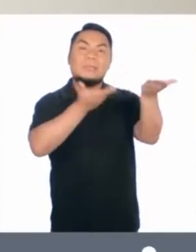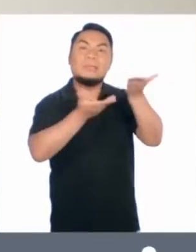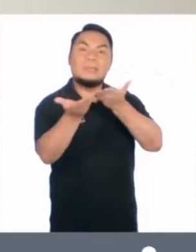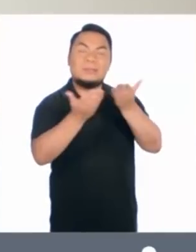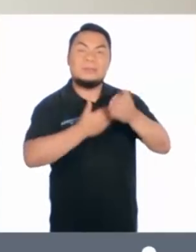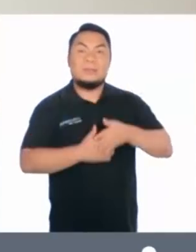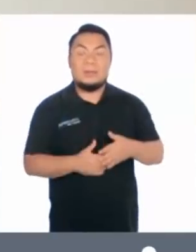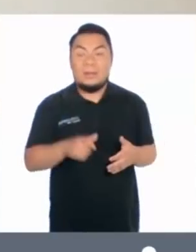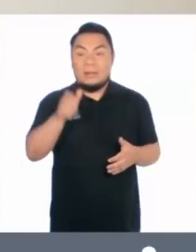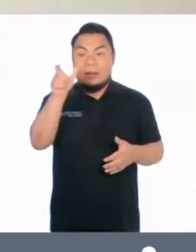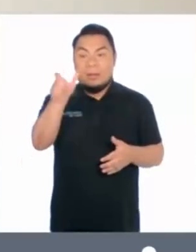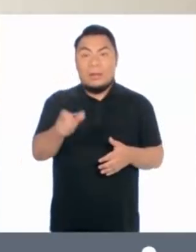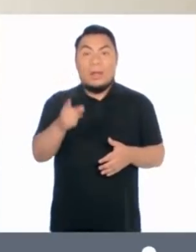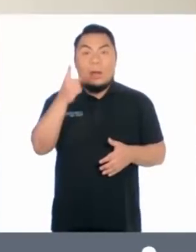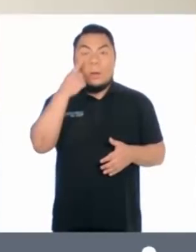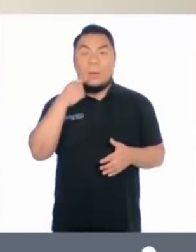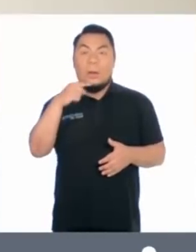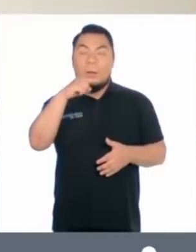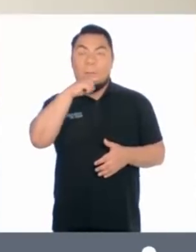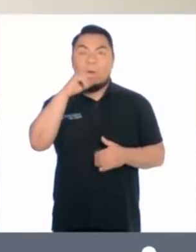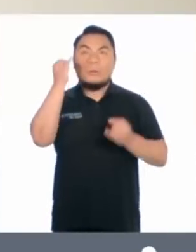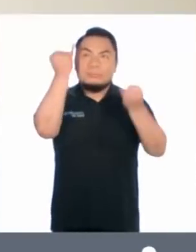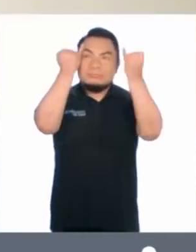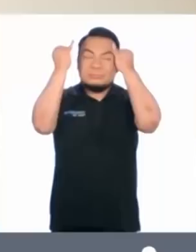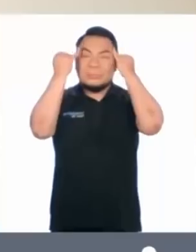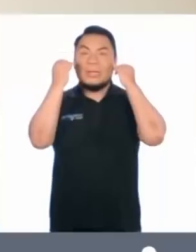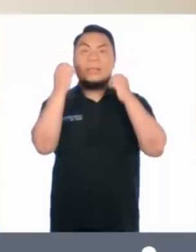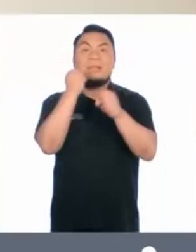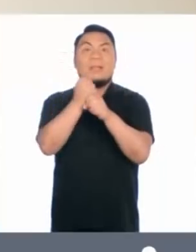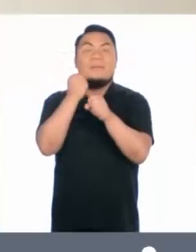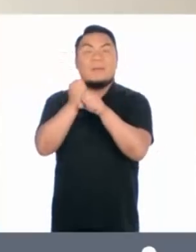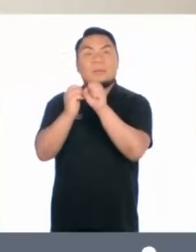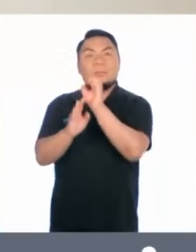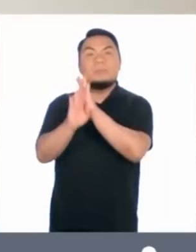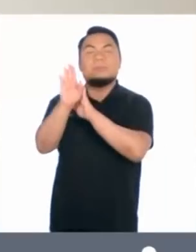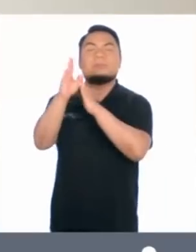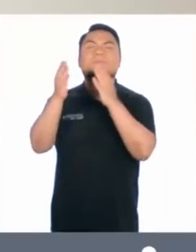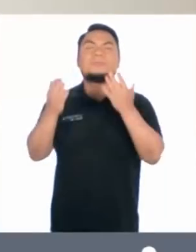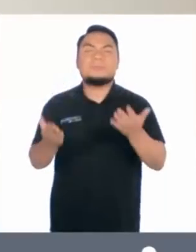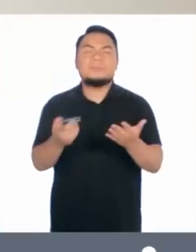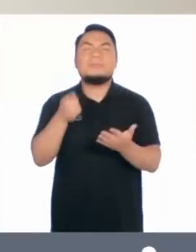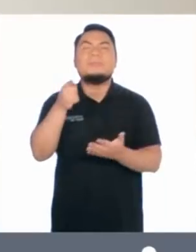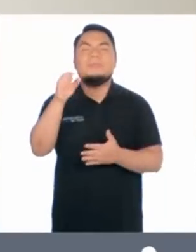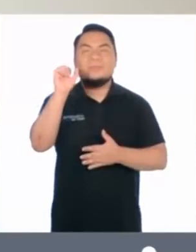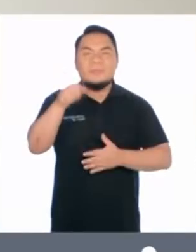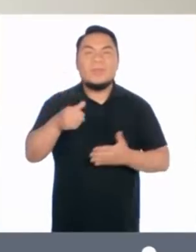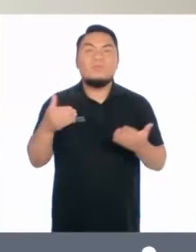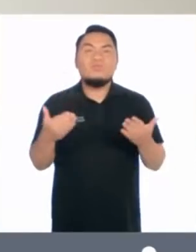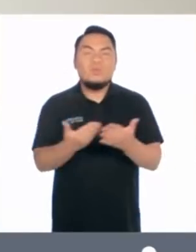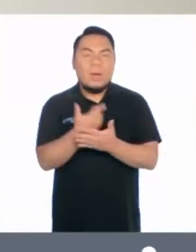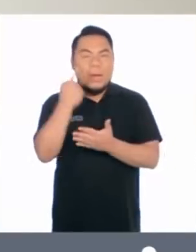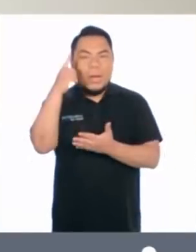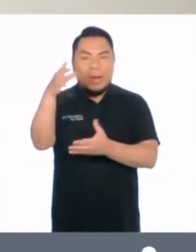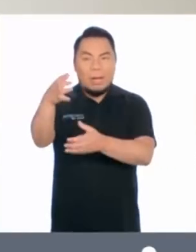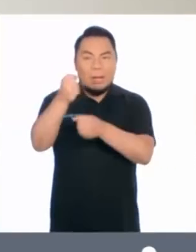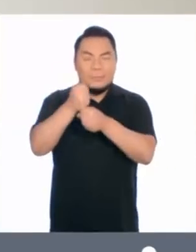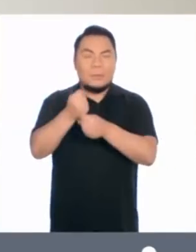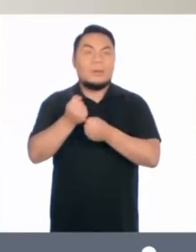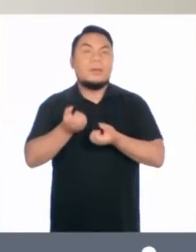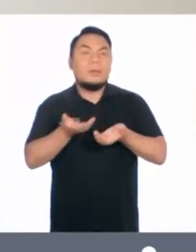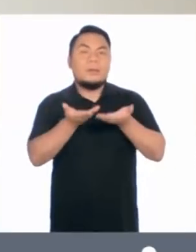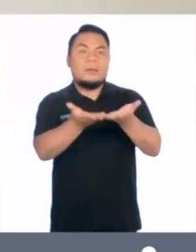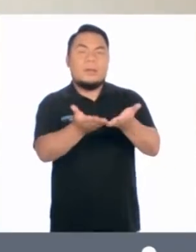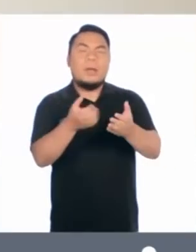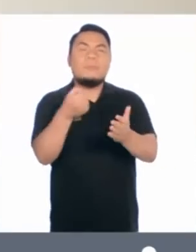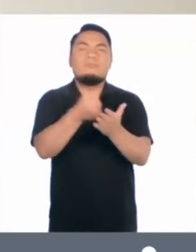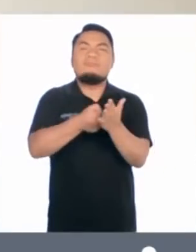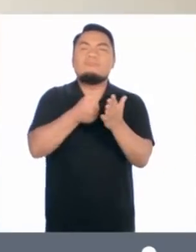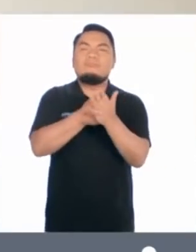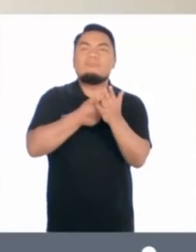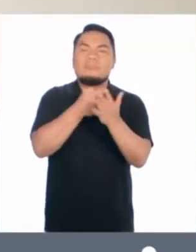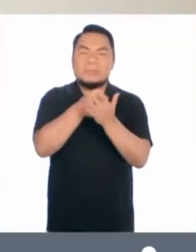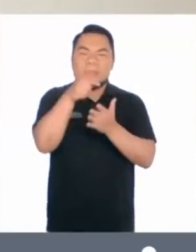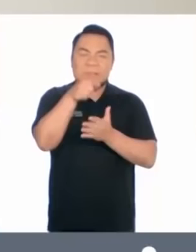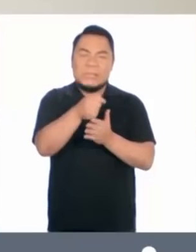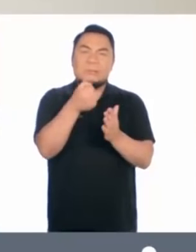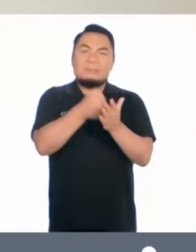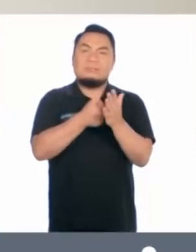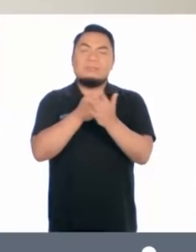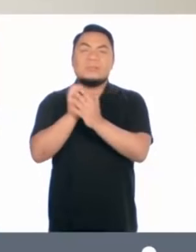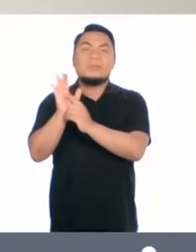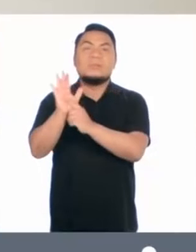Un emprendedor o una emprendedora está insatisfecho con el estado actual de las cosas y puede encontrar caminos para